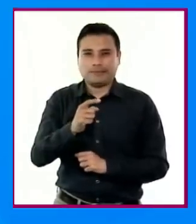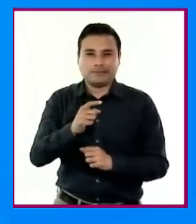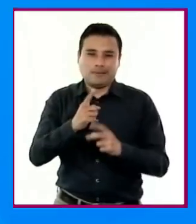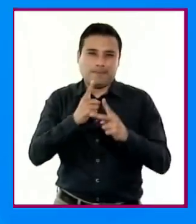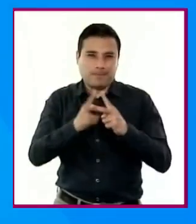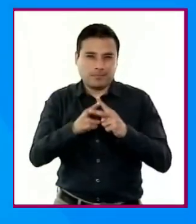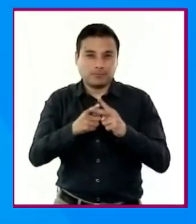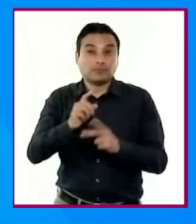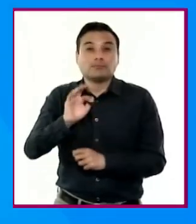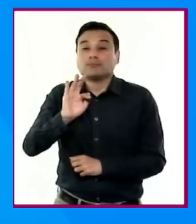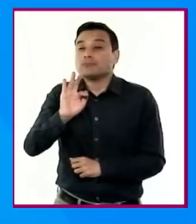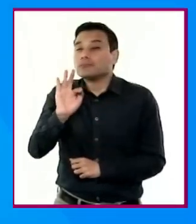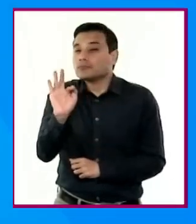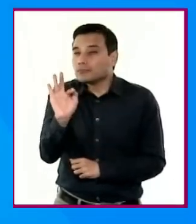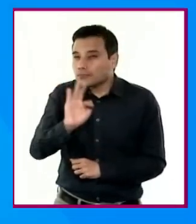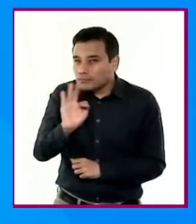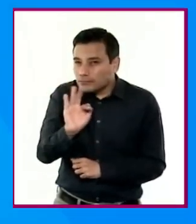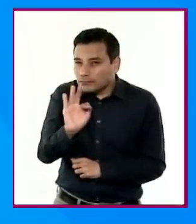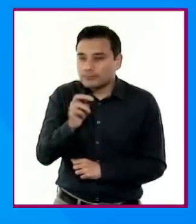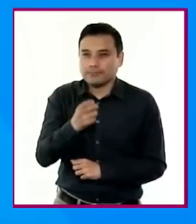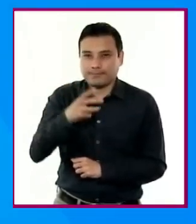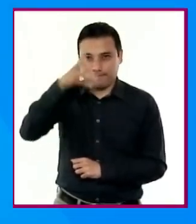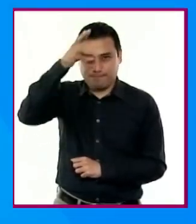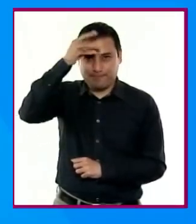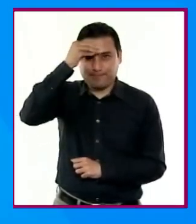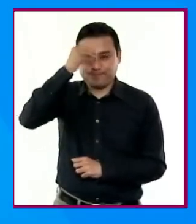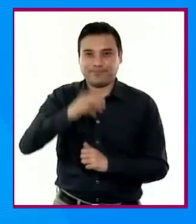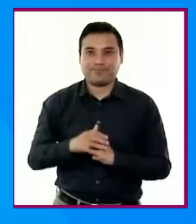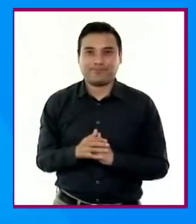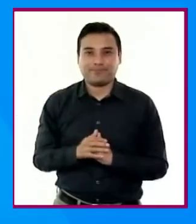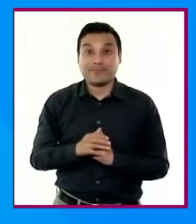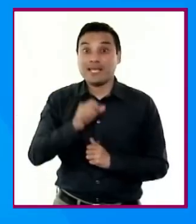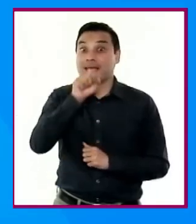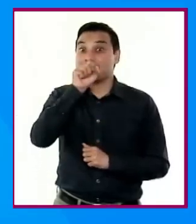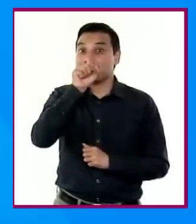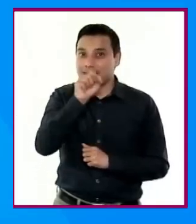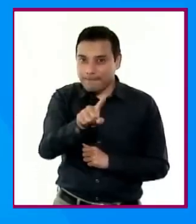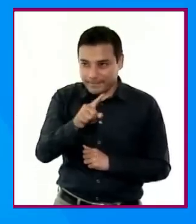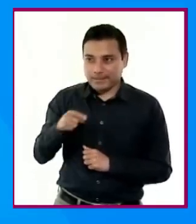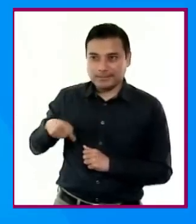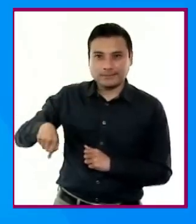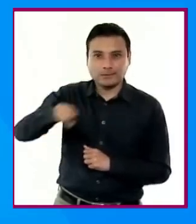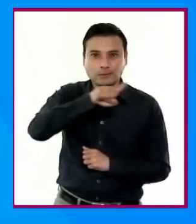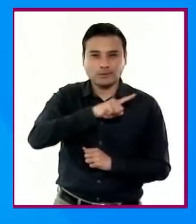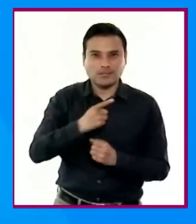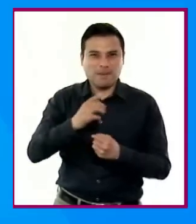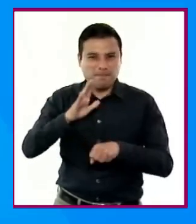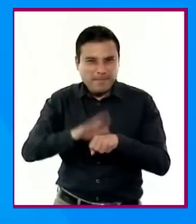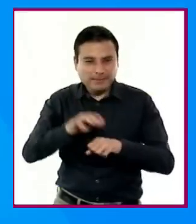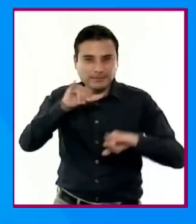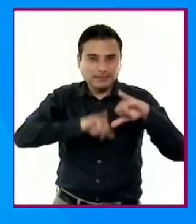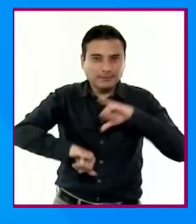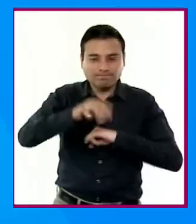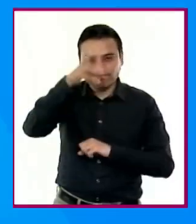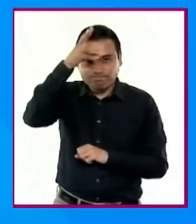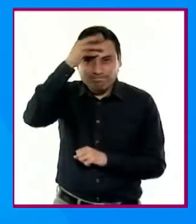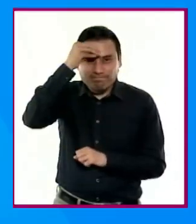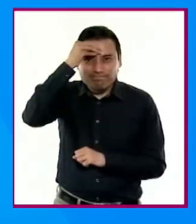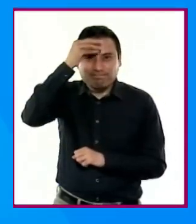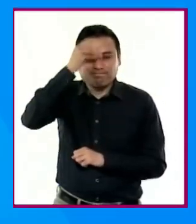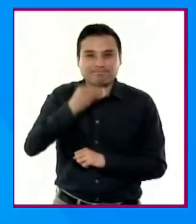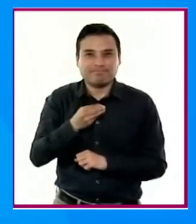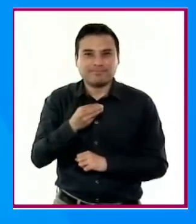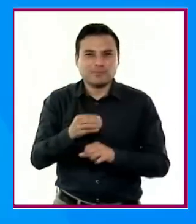También se contribuye al desarrollo del pensamiento científico con el estudio de